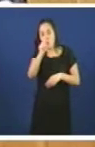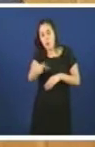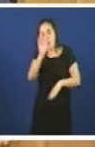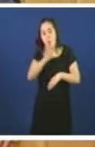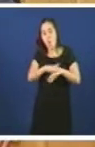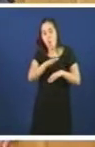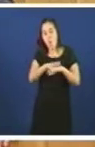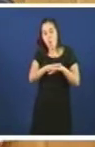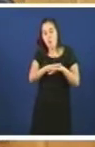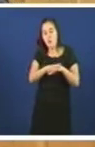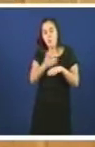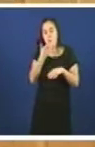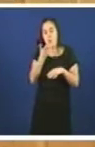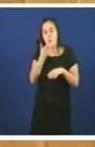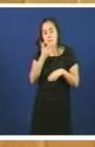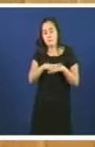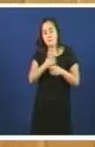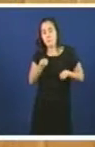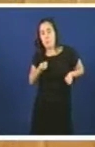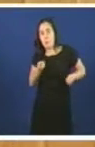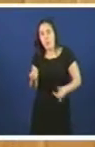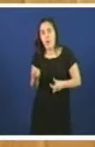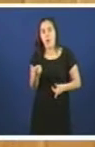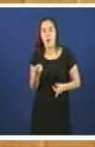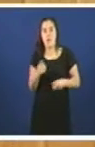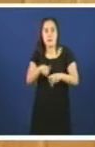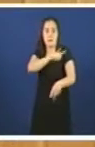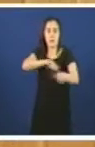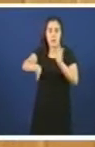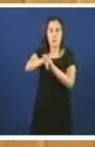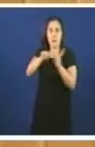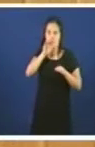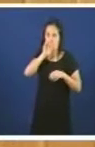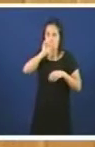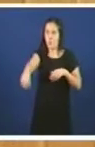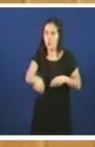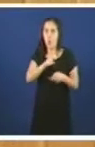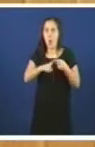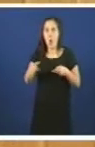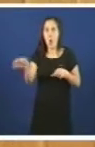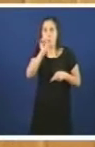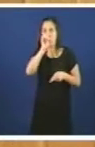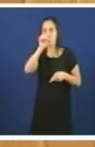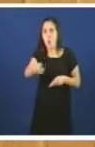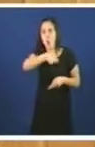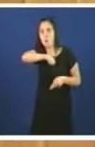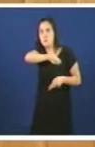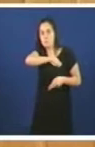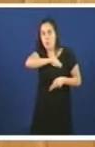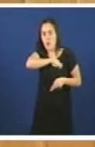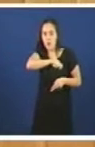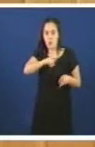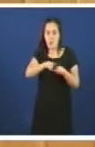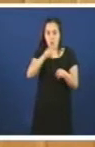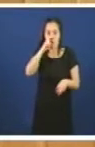goberno a sectores digamos de ultradereita ou a ese españolismo de caverna que anatemiza